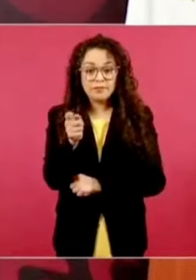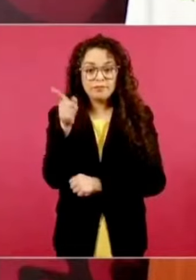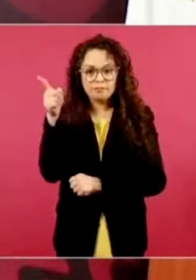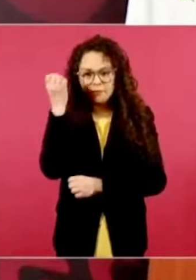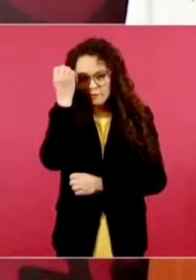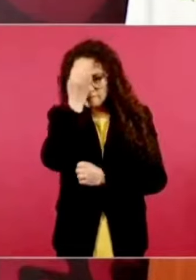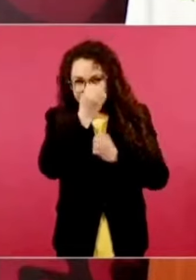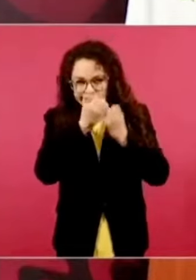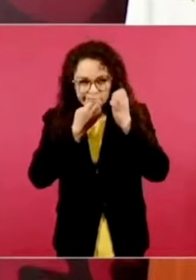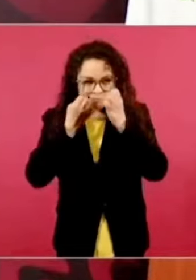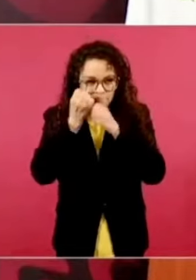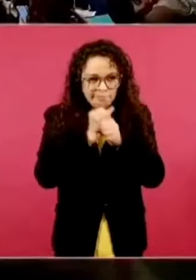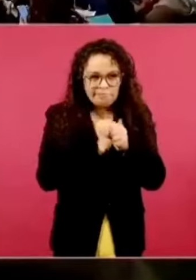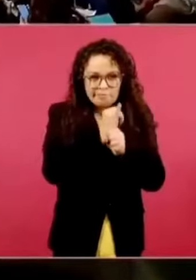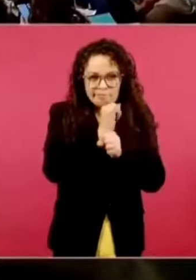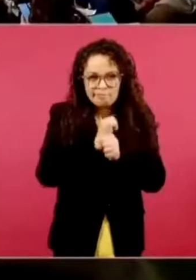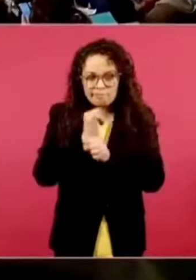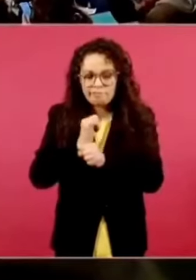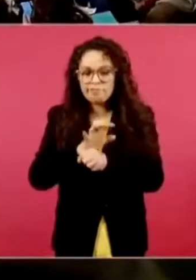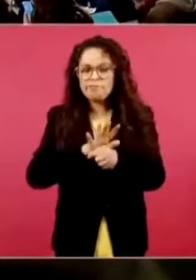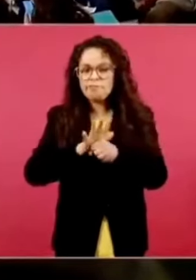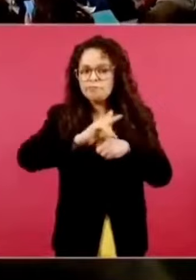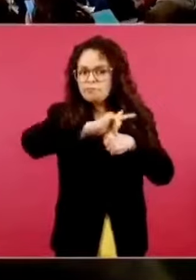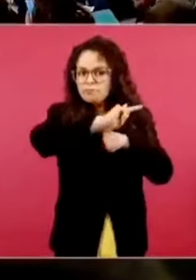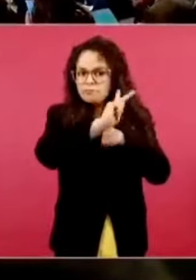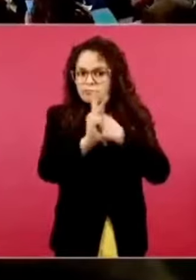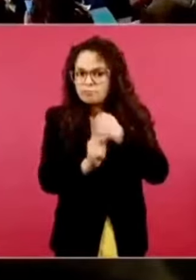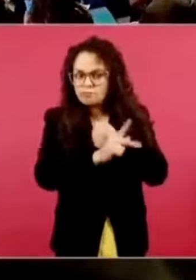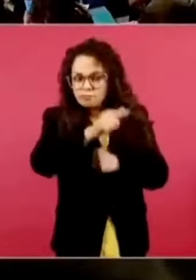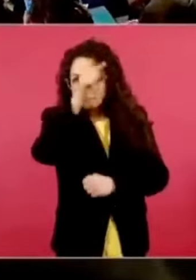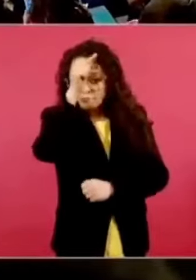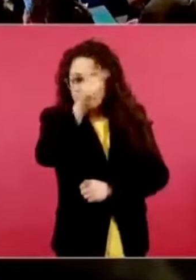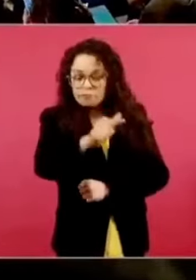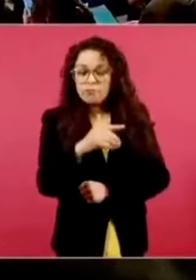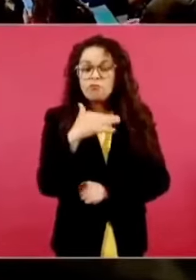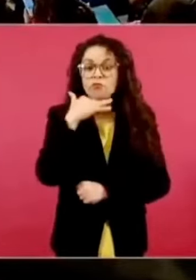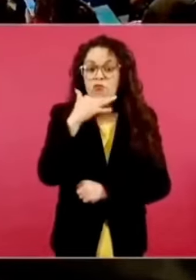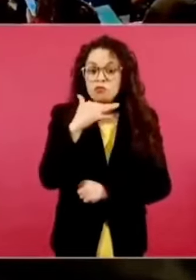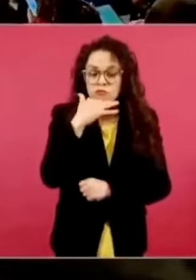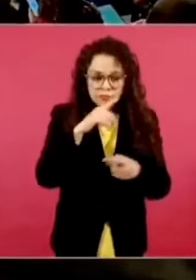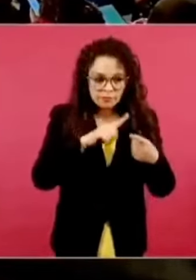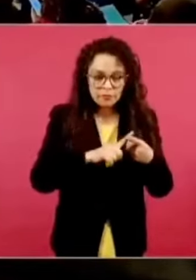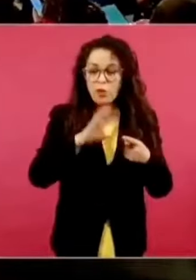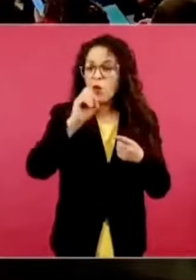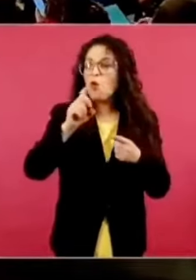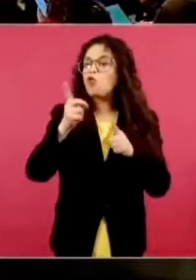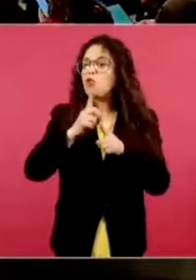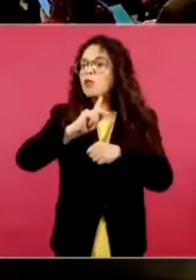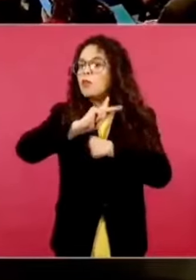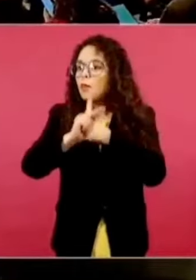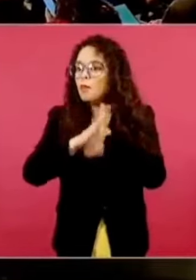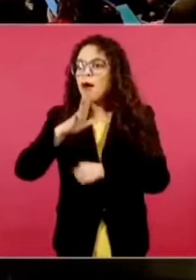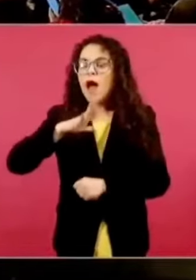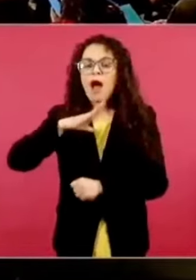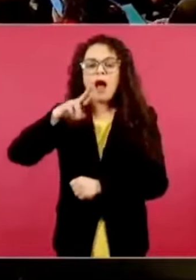hay corrupción, en qué país hay narcotráfico, en qué país